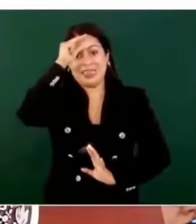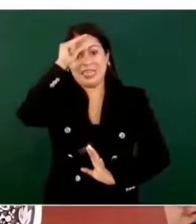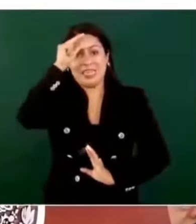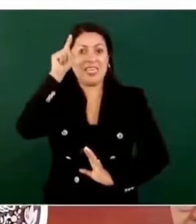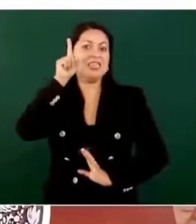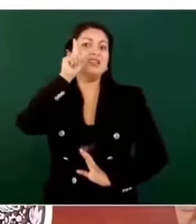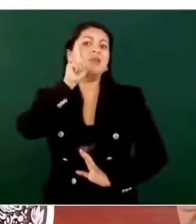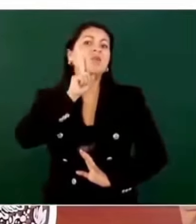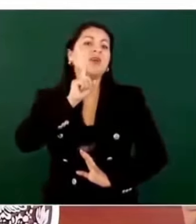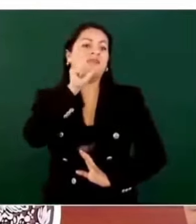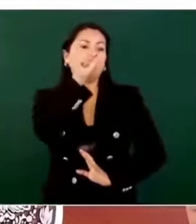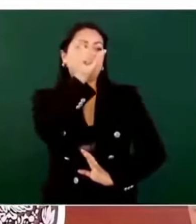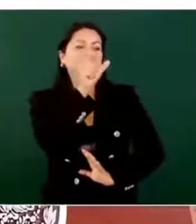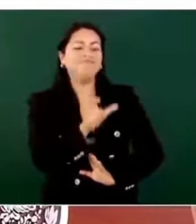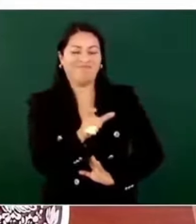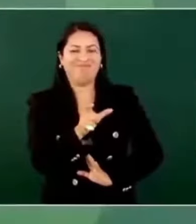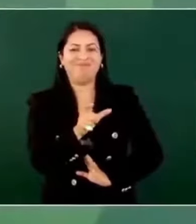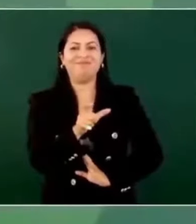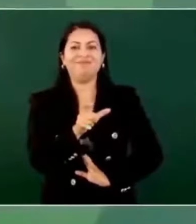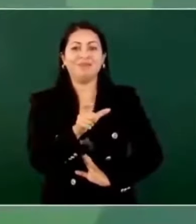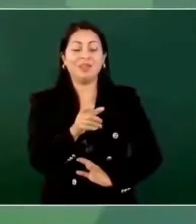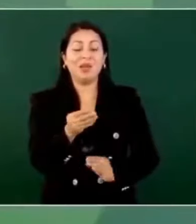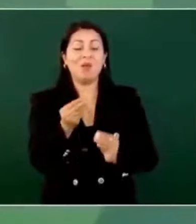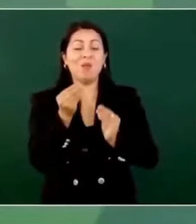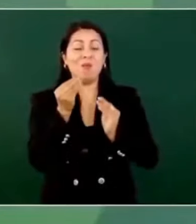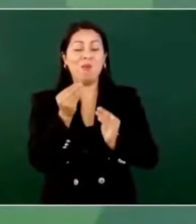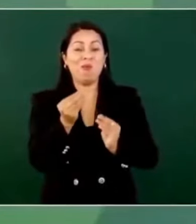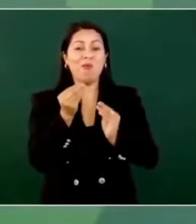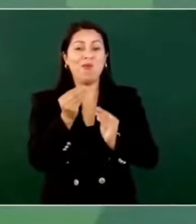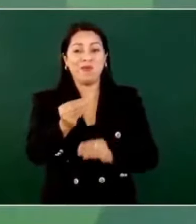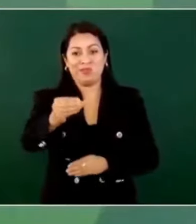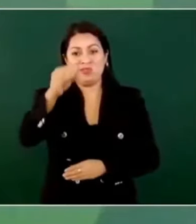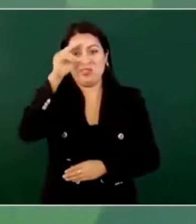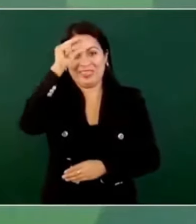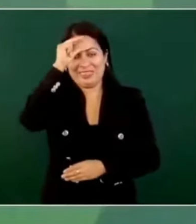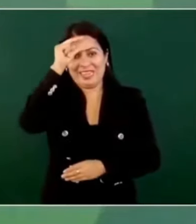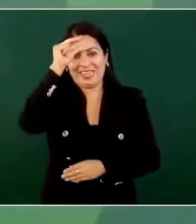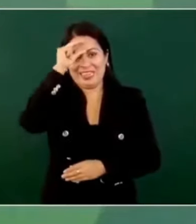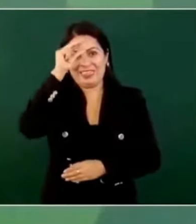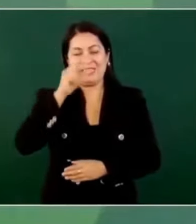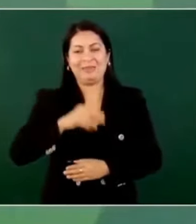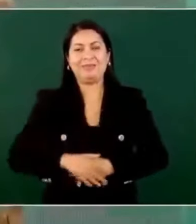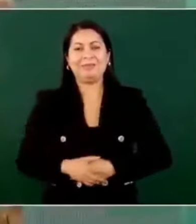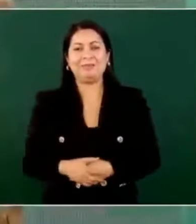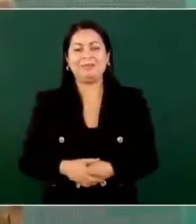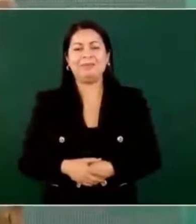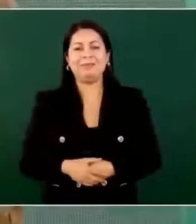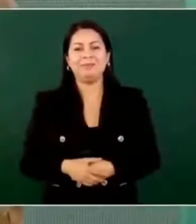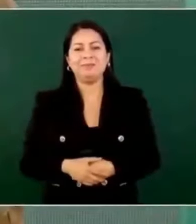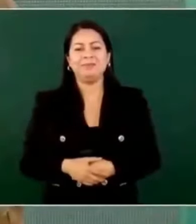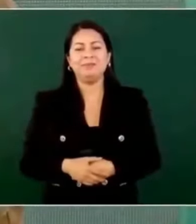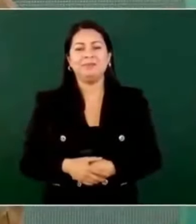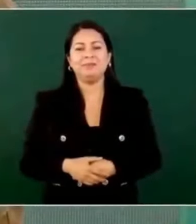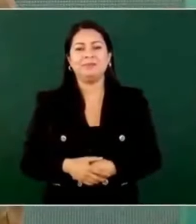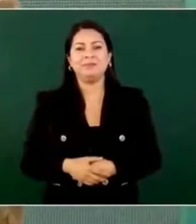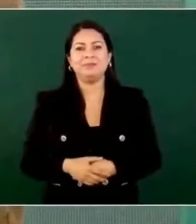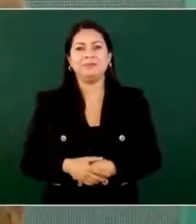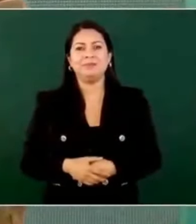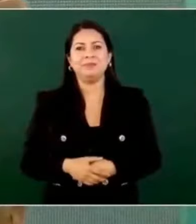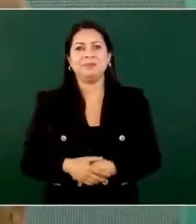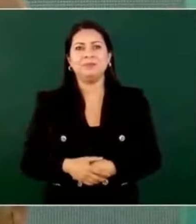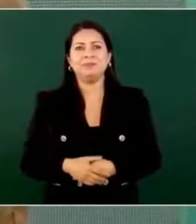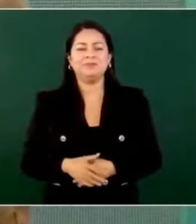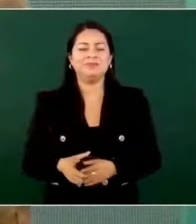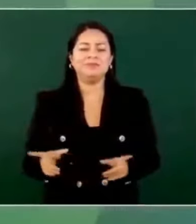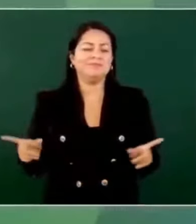mucho muy inteligente, nada más para